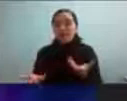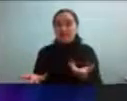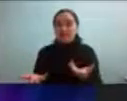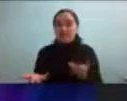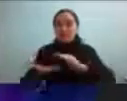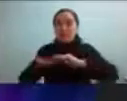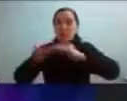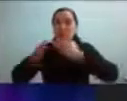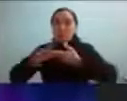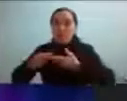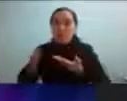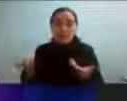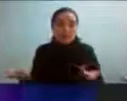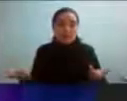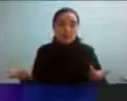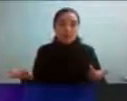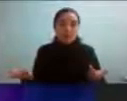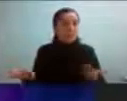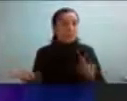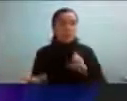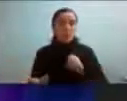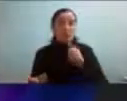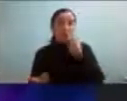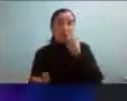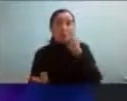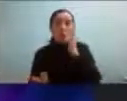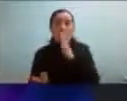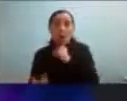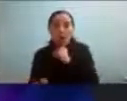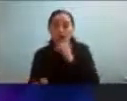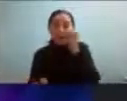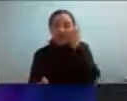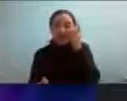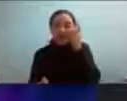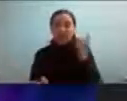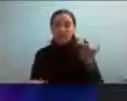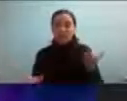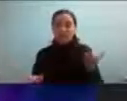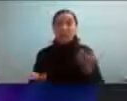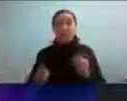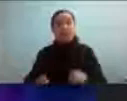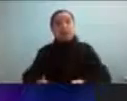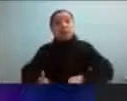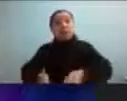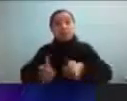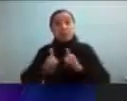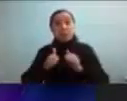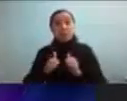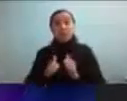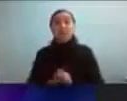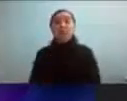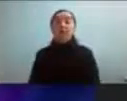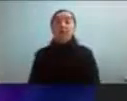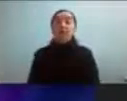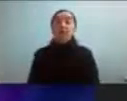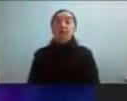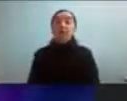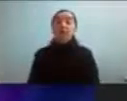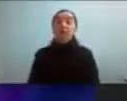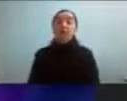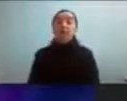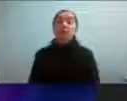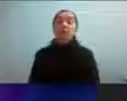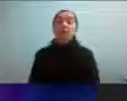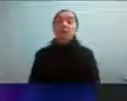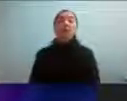relacionadas con la incomprensión entonces otros desafíos que van a van a